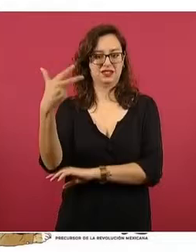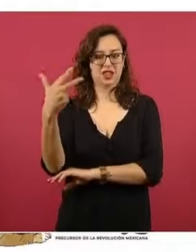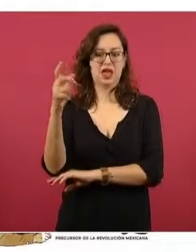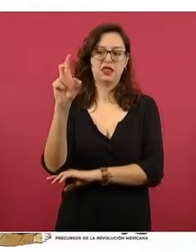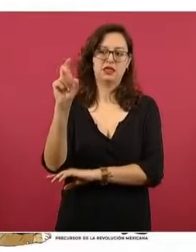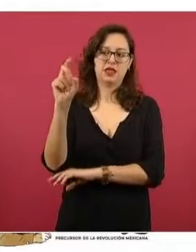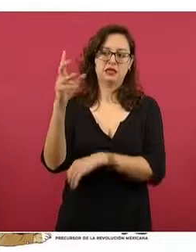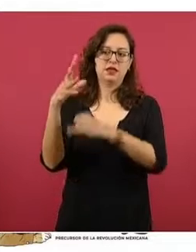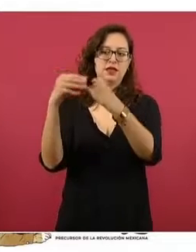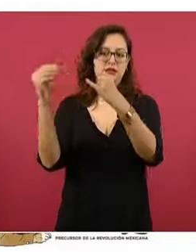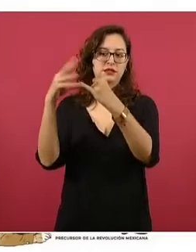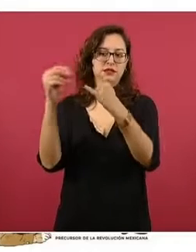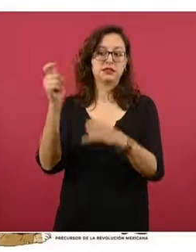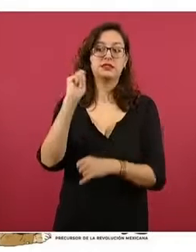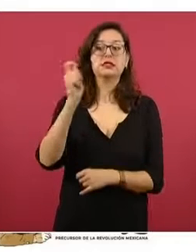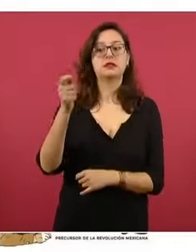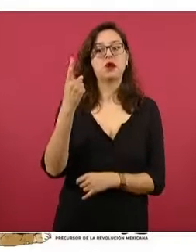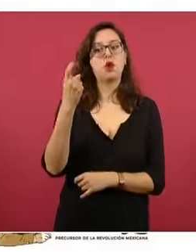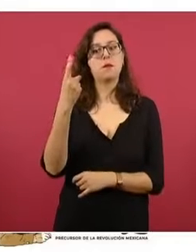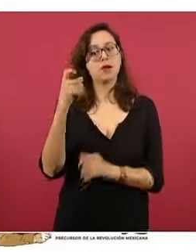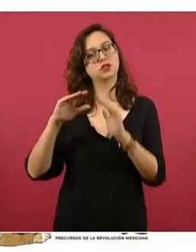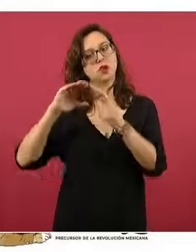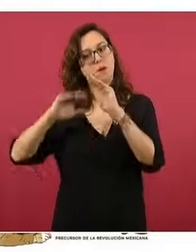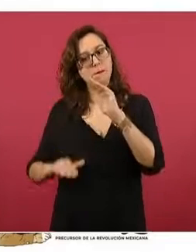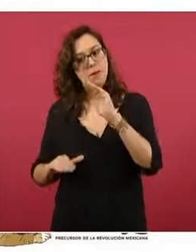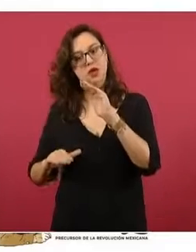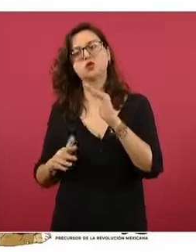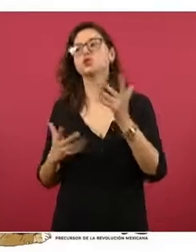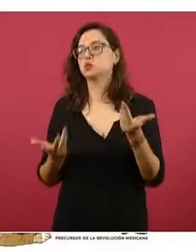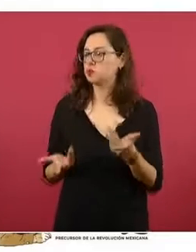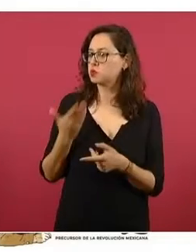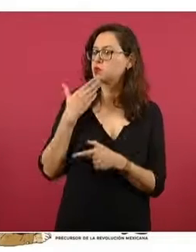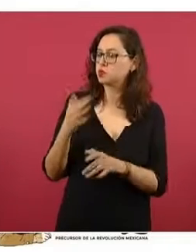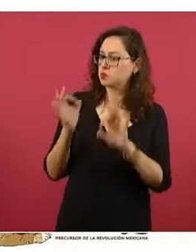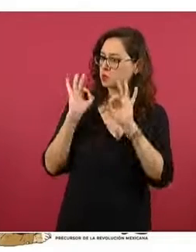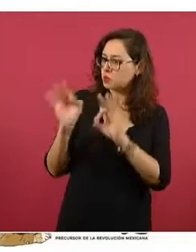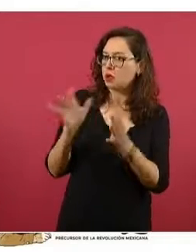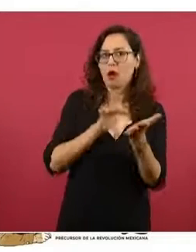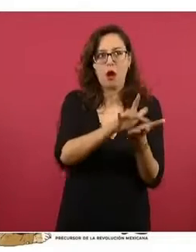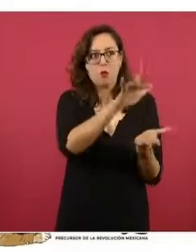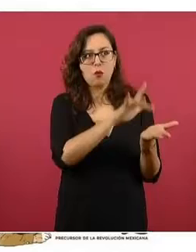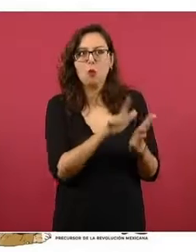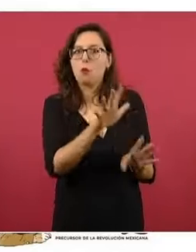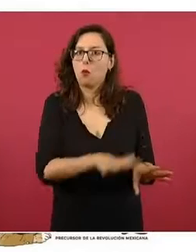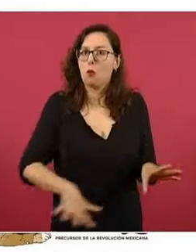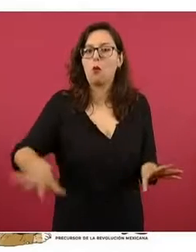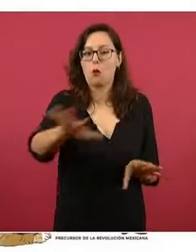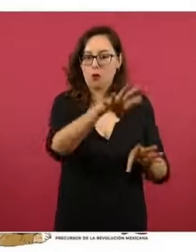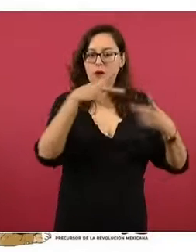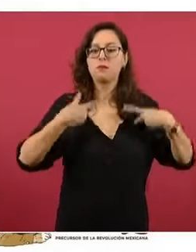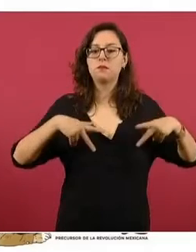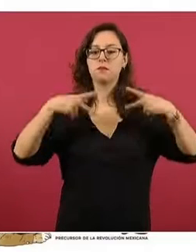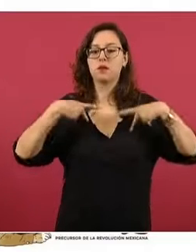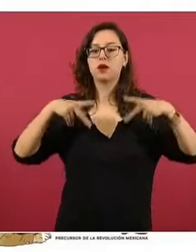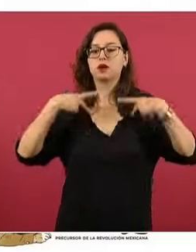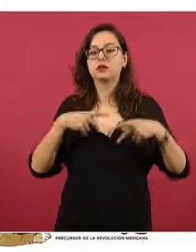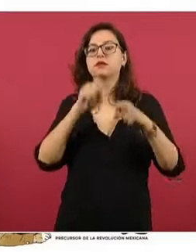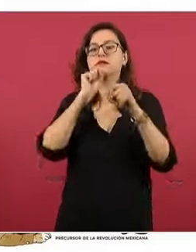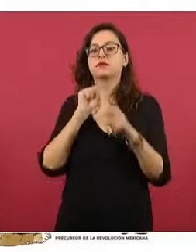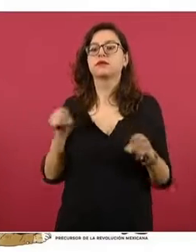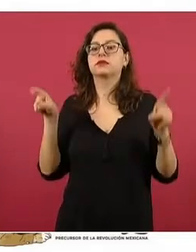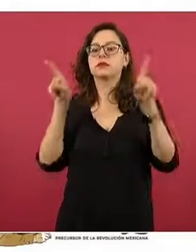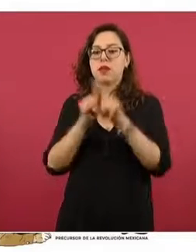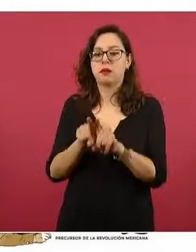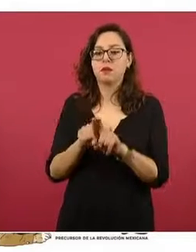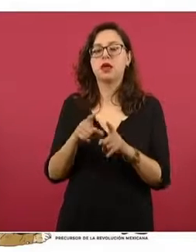con 30 centavos, casi un peso de diferencia, buenos aliados de los consumidores. Y tenemos lo mismo en el